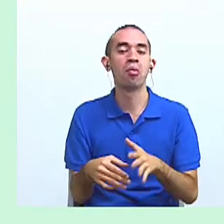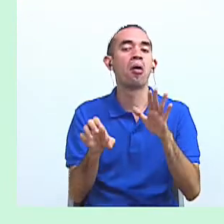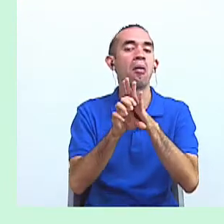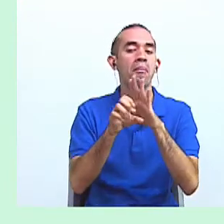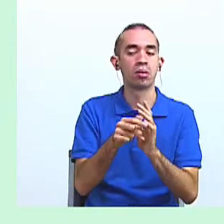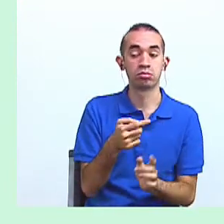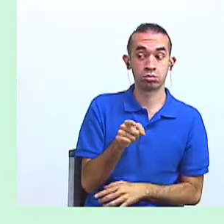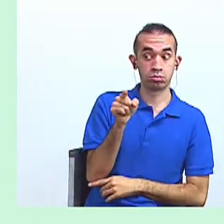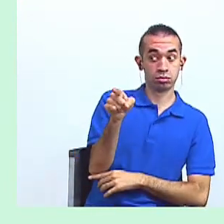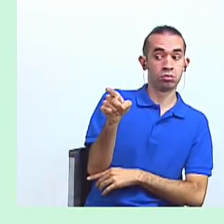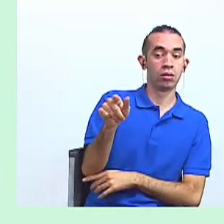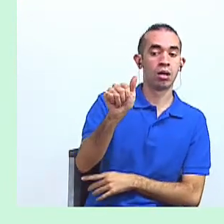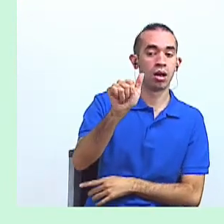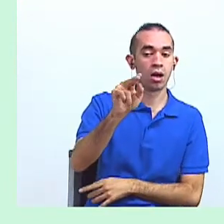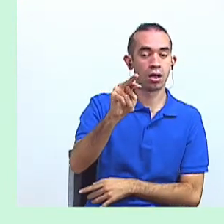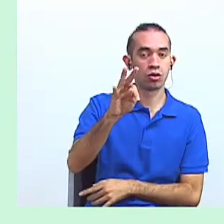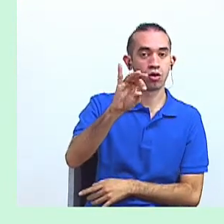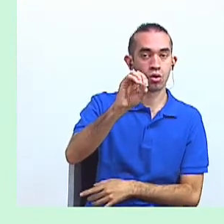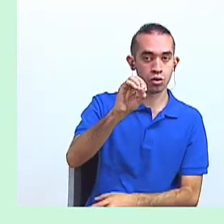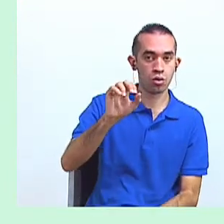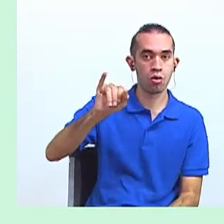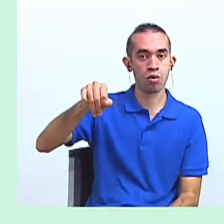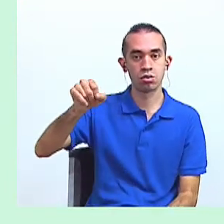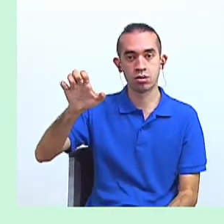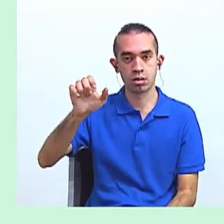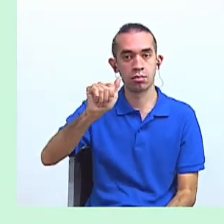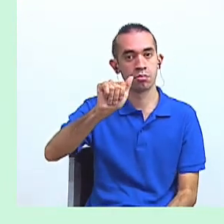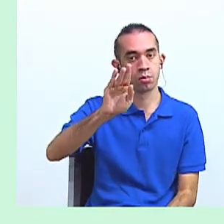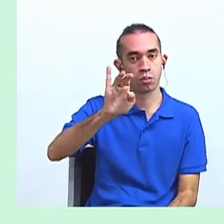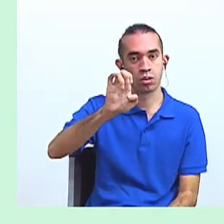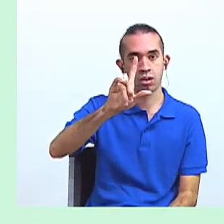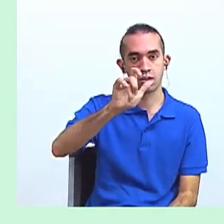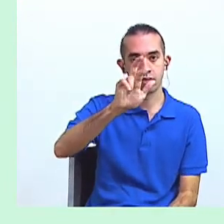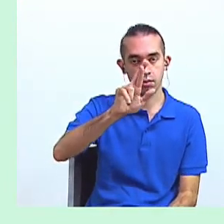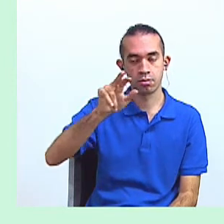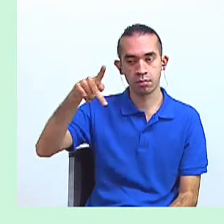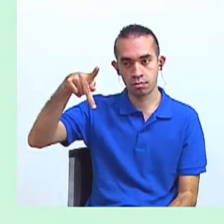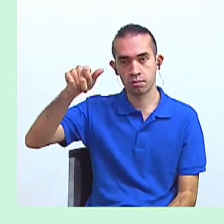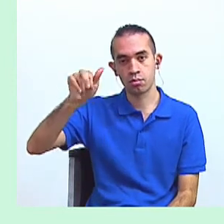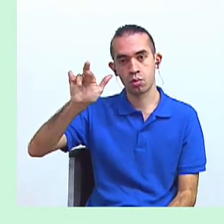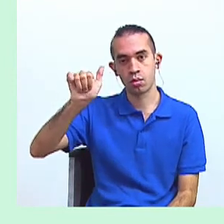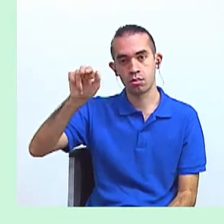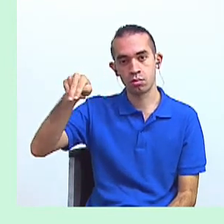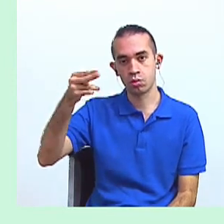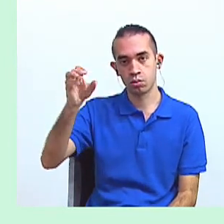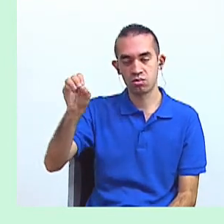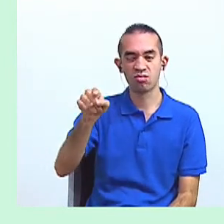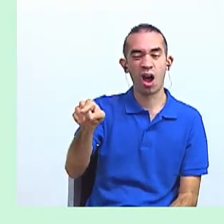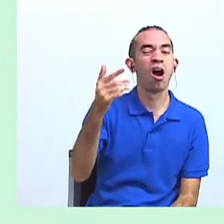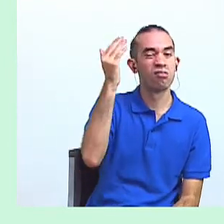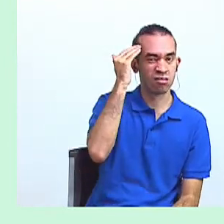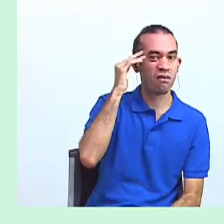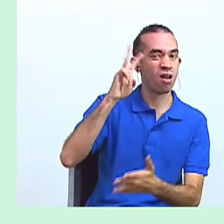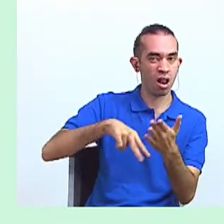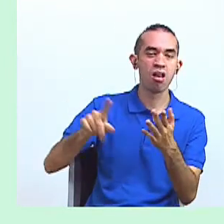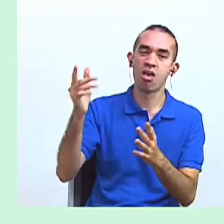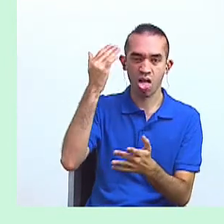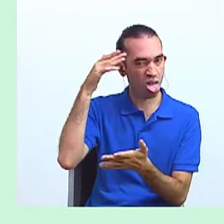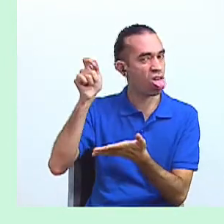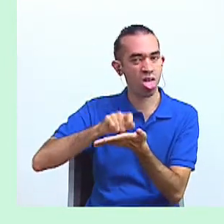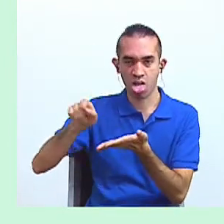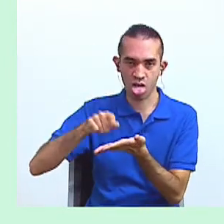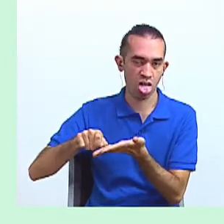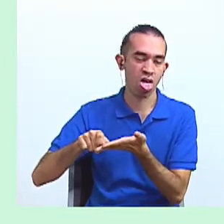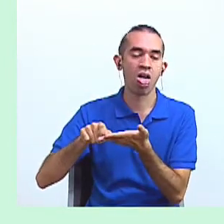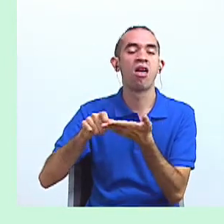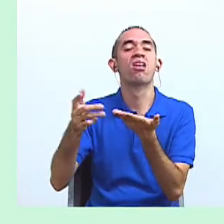Antonio José Bolívar Proaño sabía leer, pero no escribir. A lo sumo, conseguía